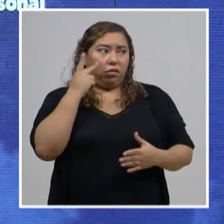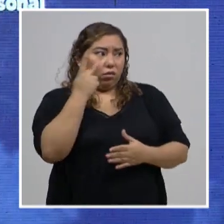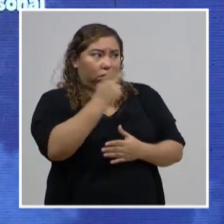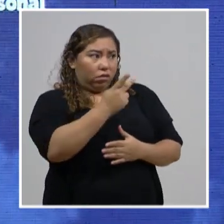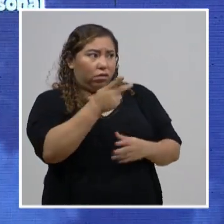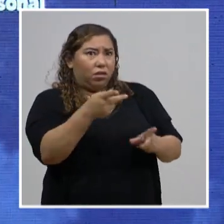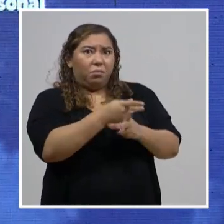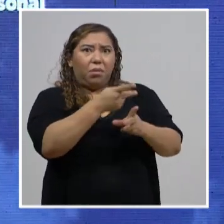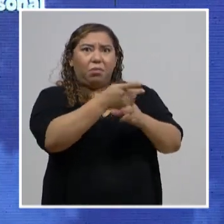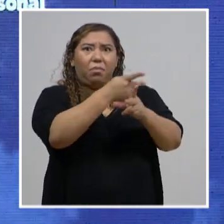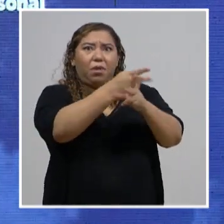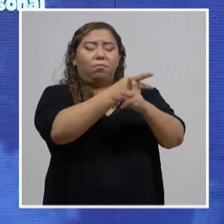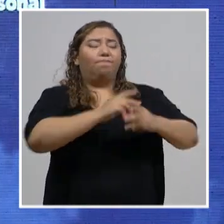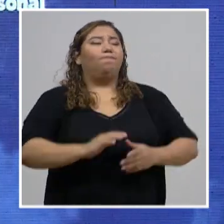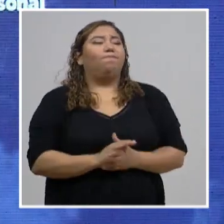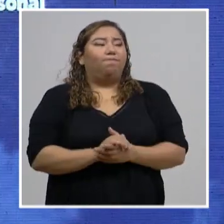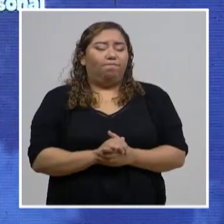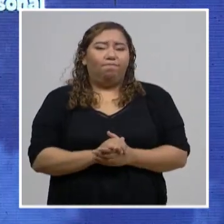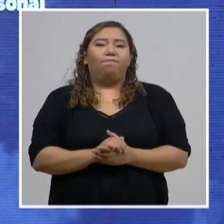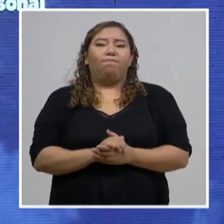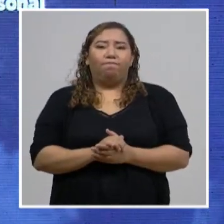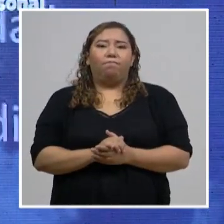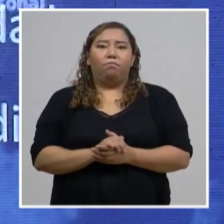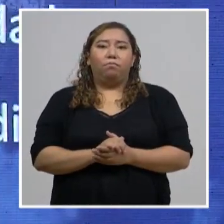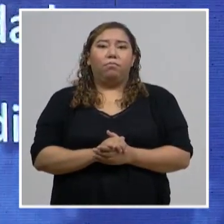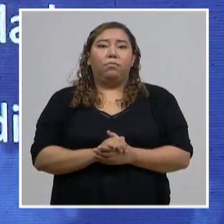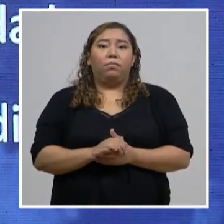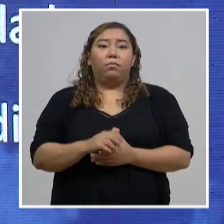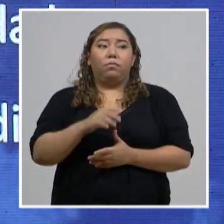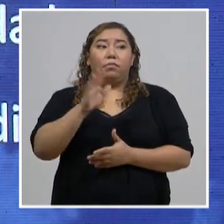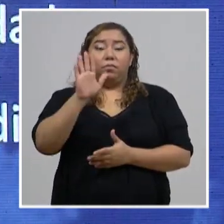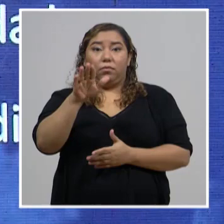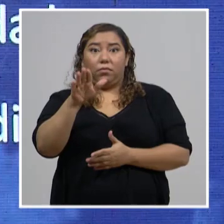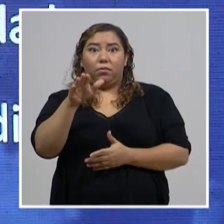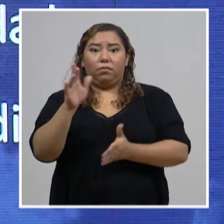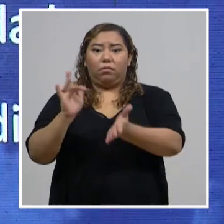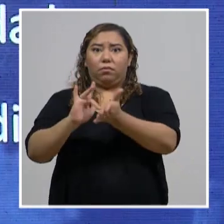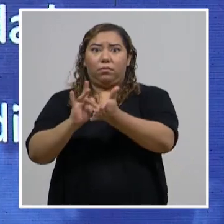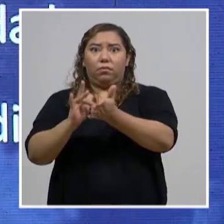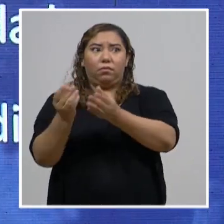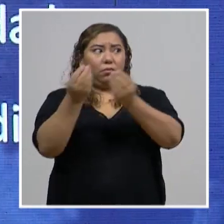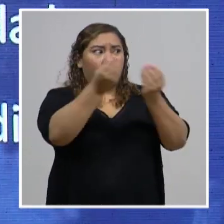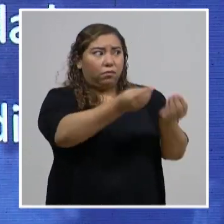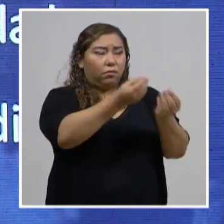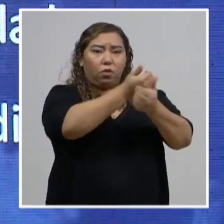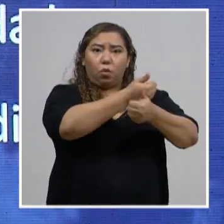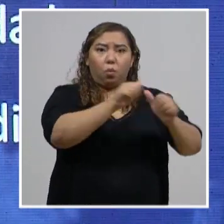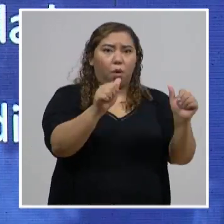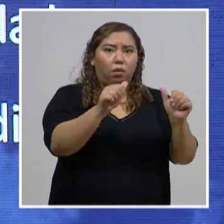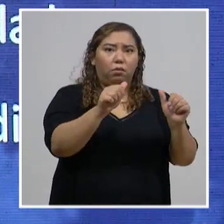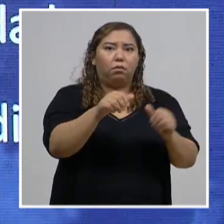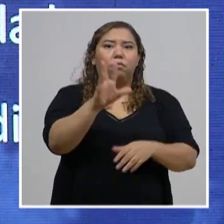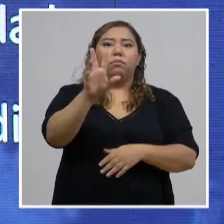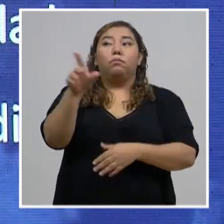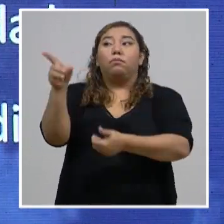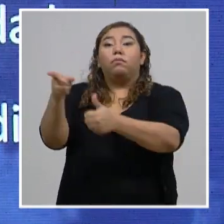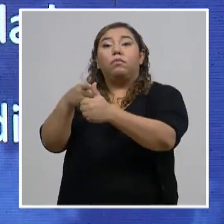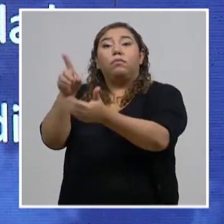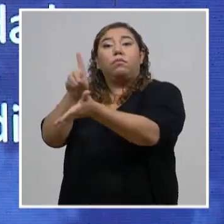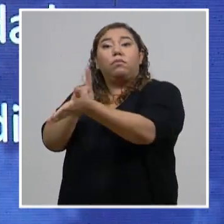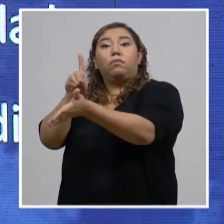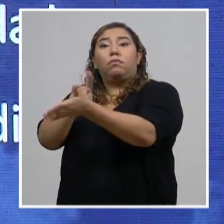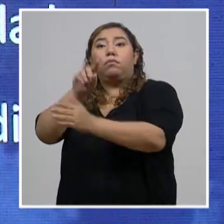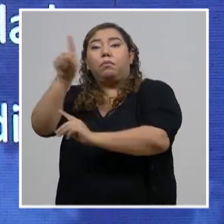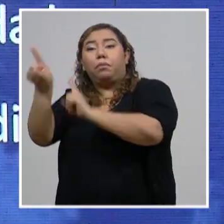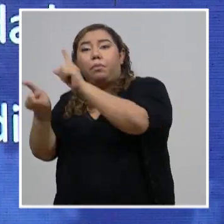incrementando, entonces no dé medicamentos si no se los ha indicado alguien. Porque el